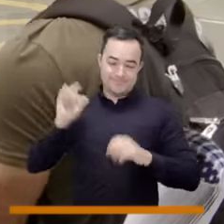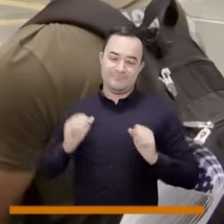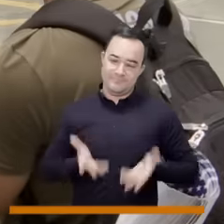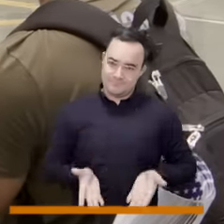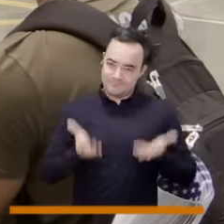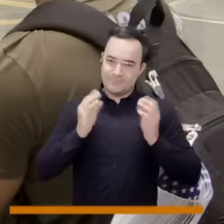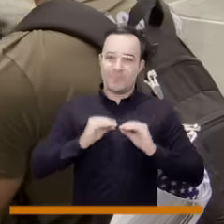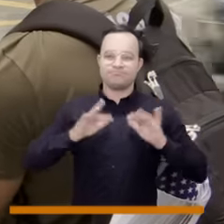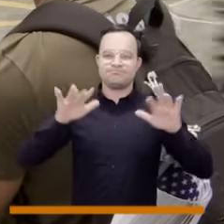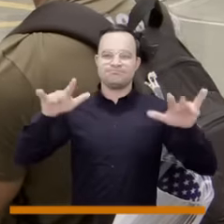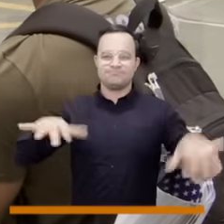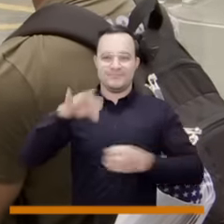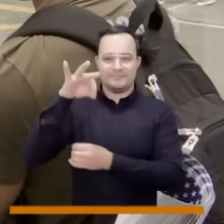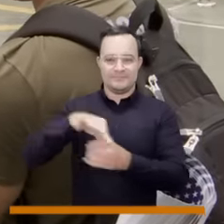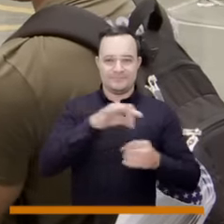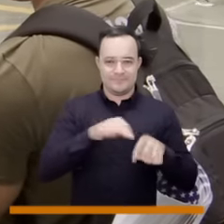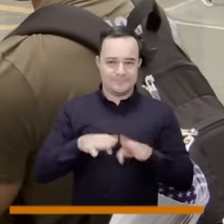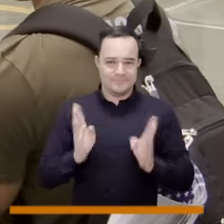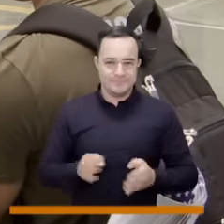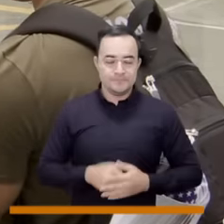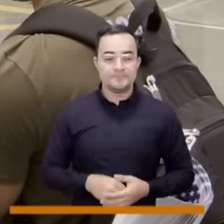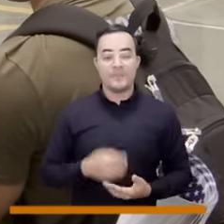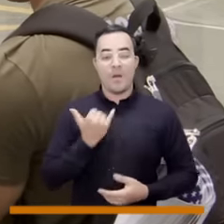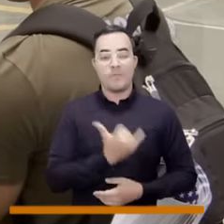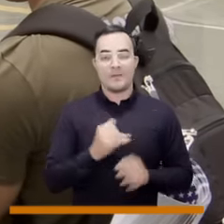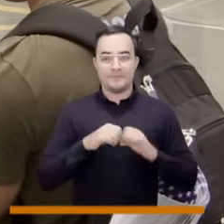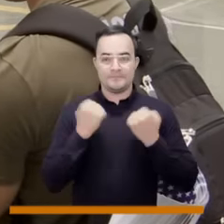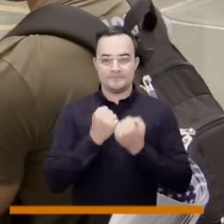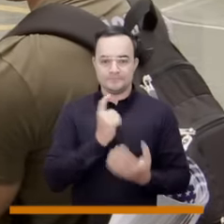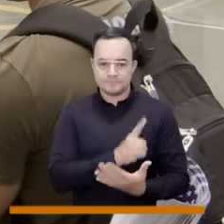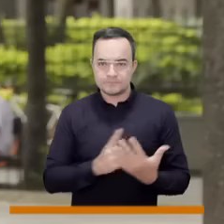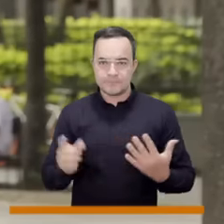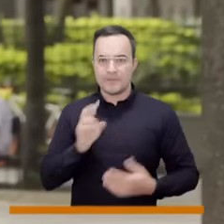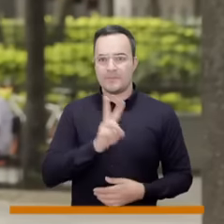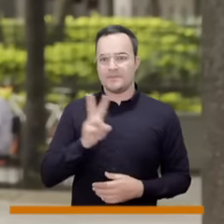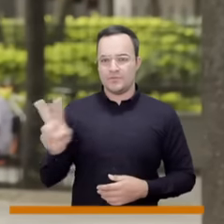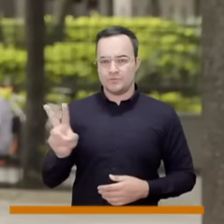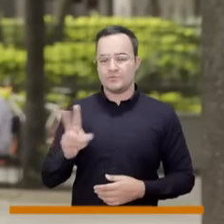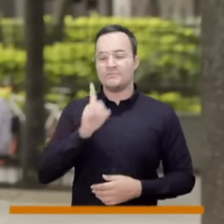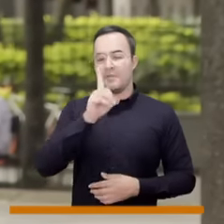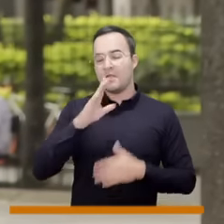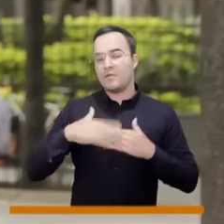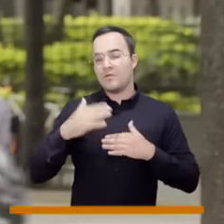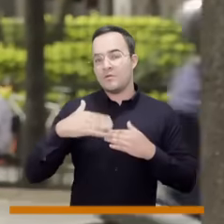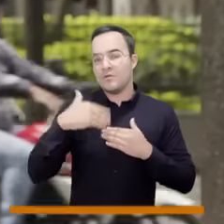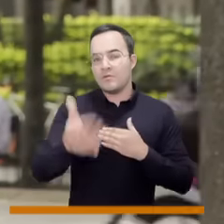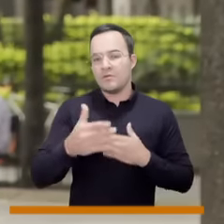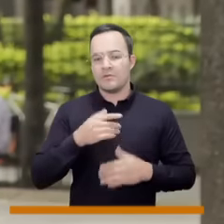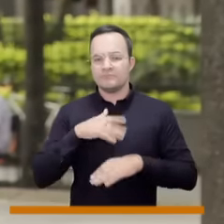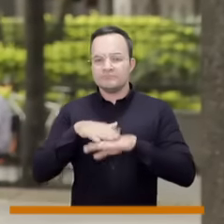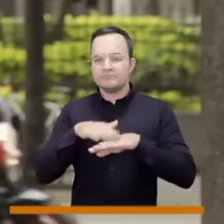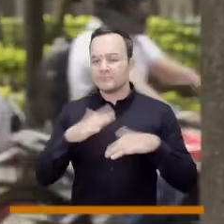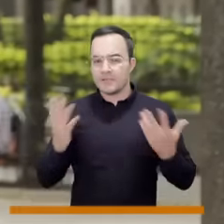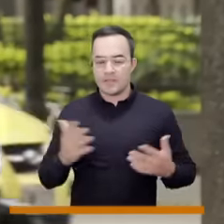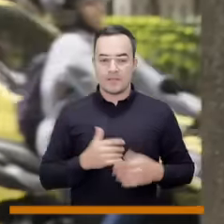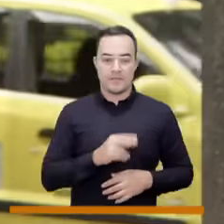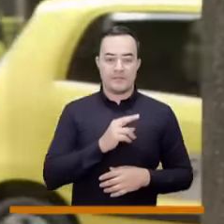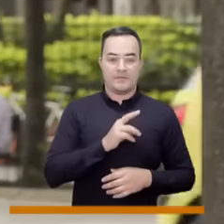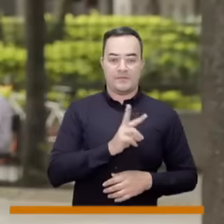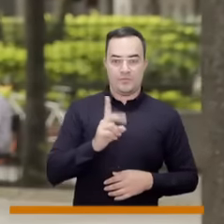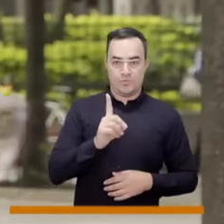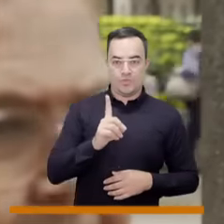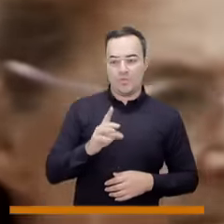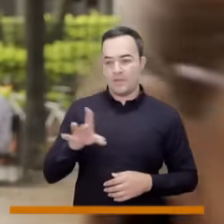muy temprano, acudamos a las urnas. Y bueno, aunque la corporación tiene 21 miembros, hay una curul que va a quedar